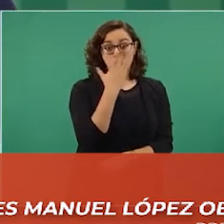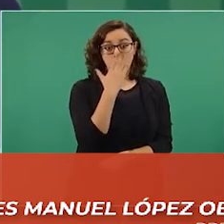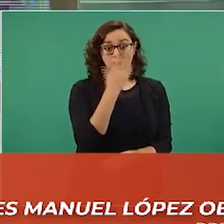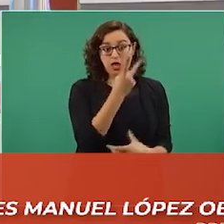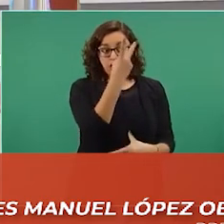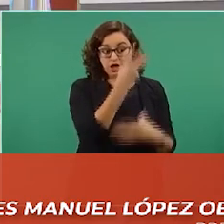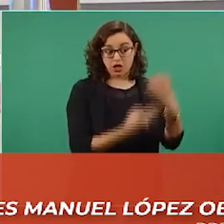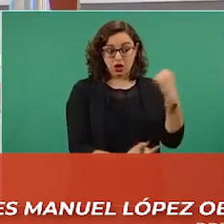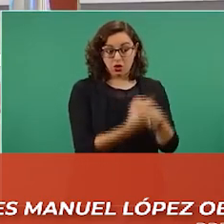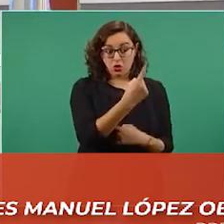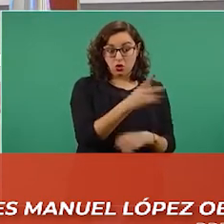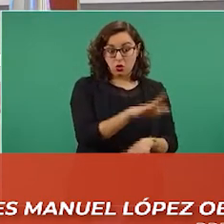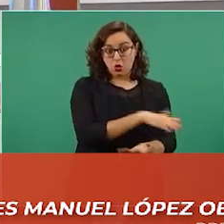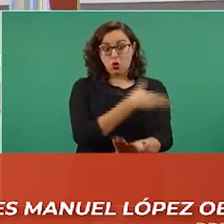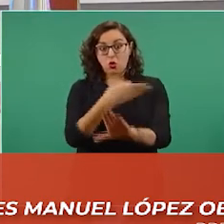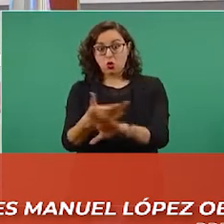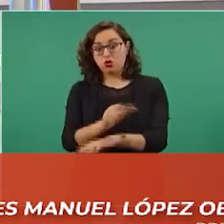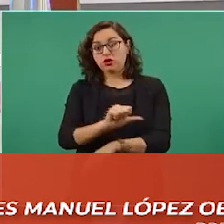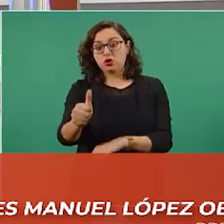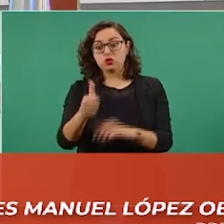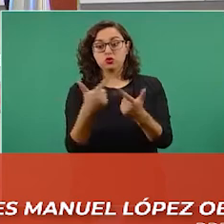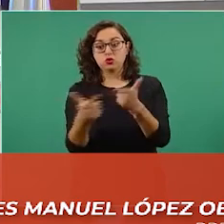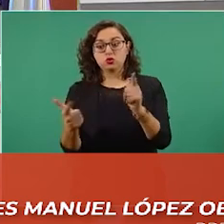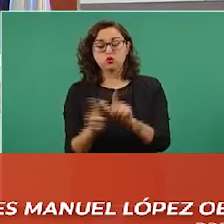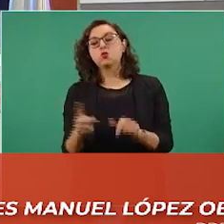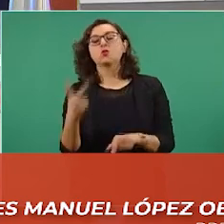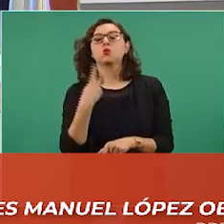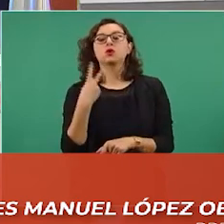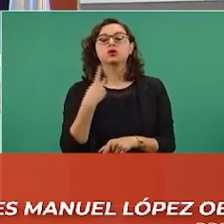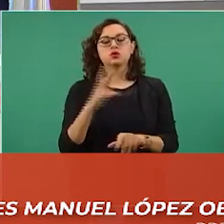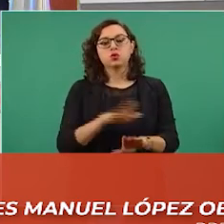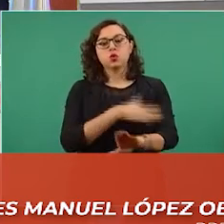afectar a otro partido y otro candidato.